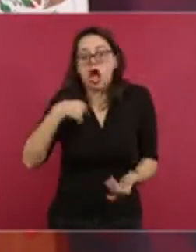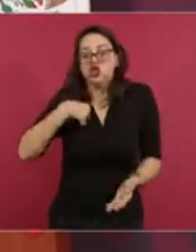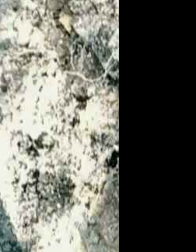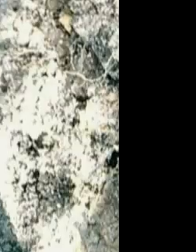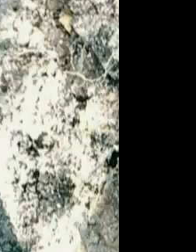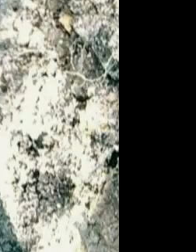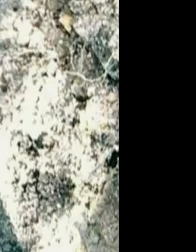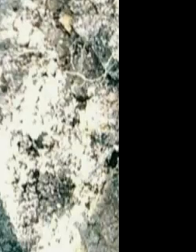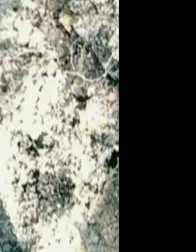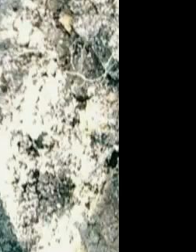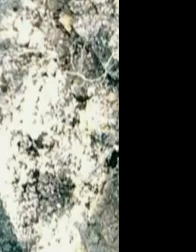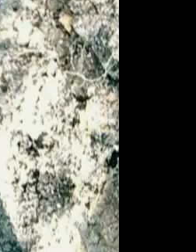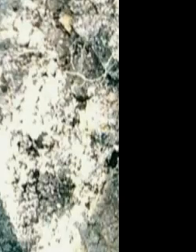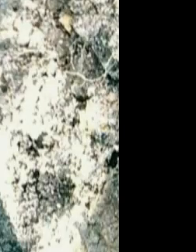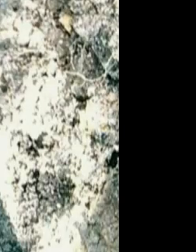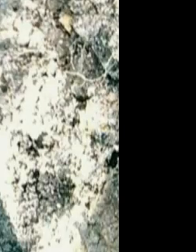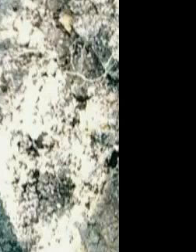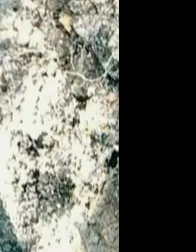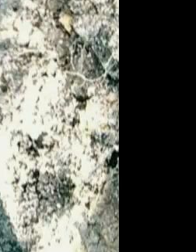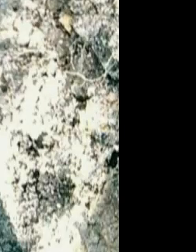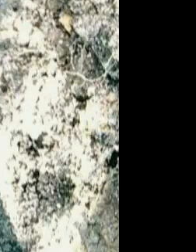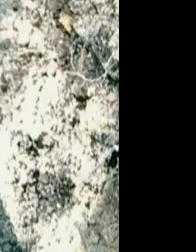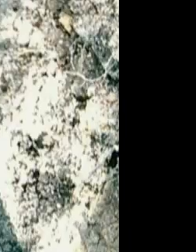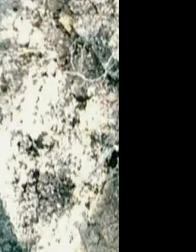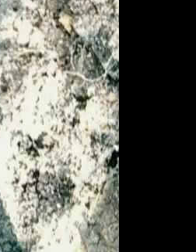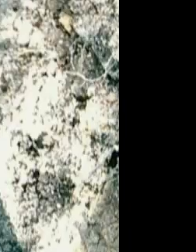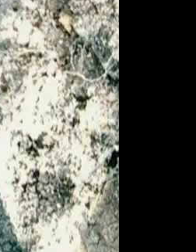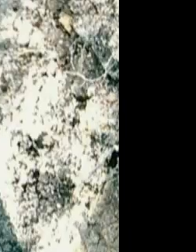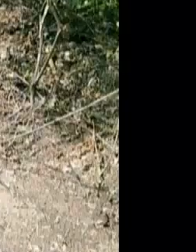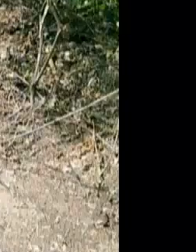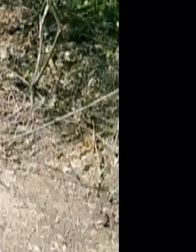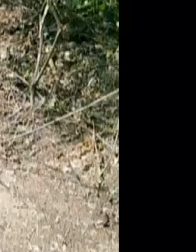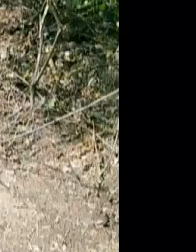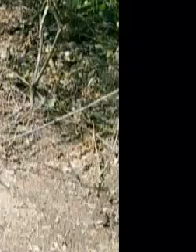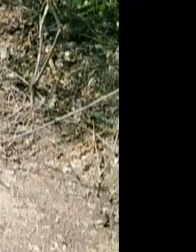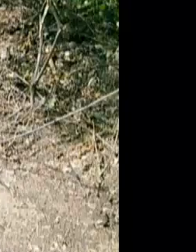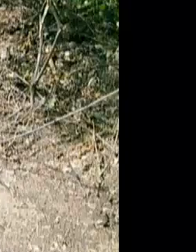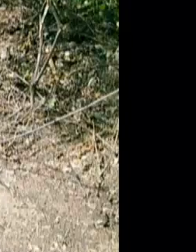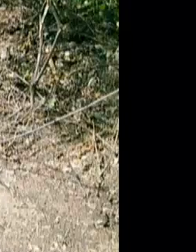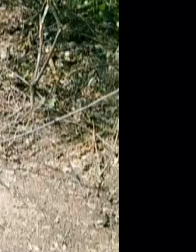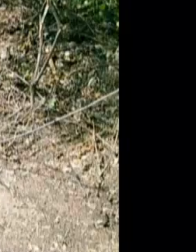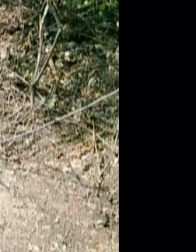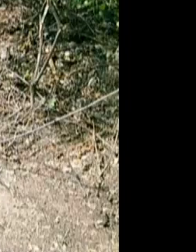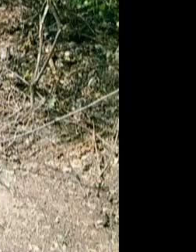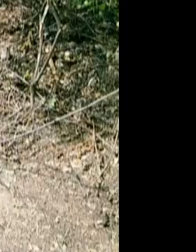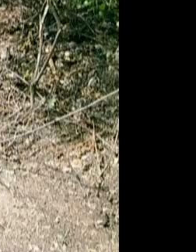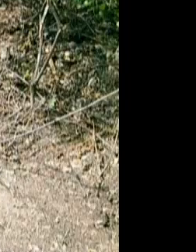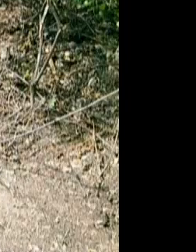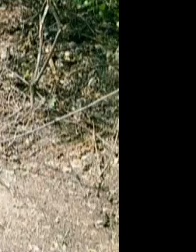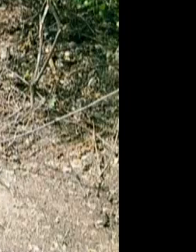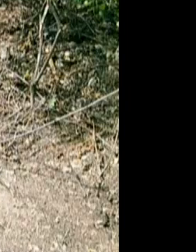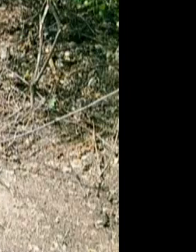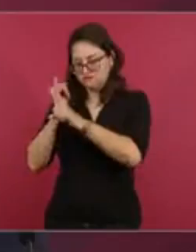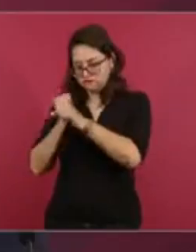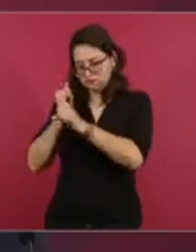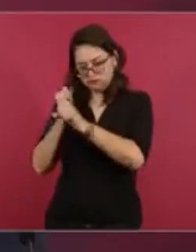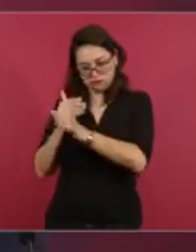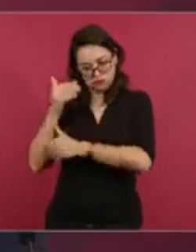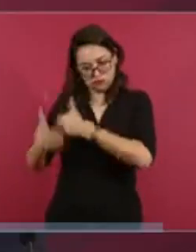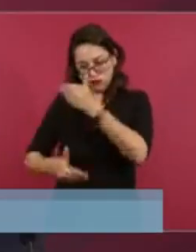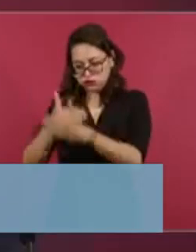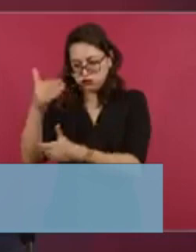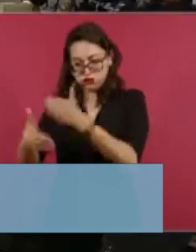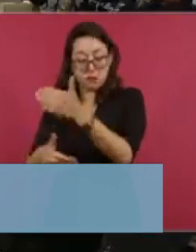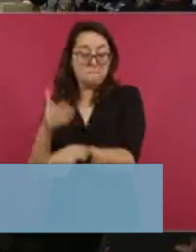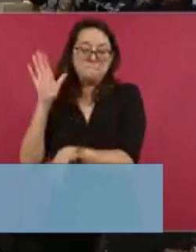fundamento. Finalmente, hizo un nuevo llamado a la sociedad en general para aportar información que ayude a resolver el caso Ayotzinapa. Y